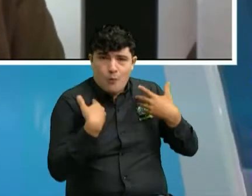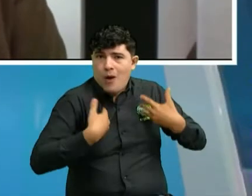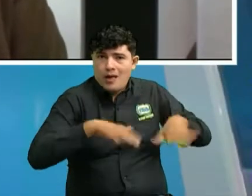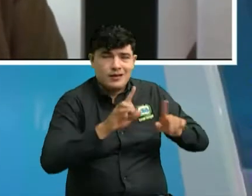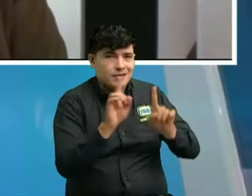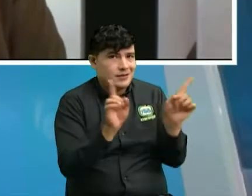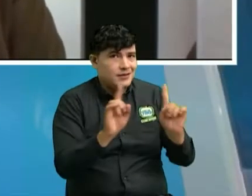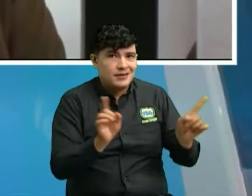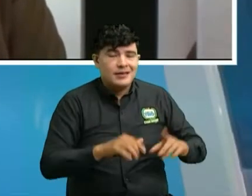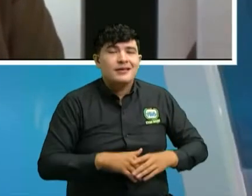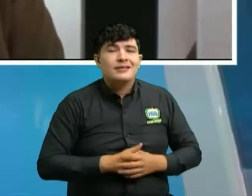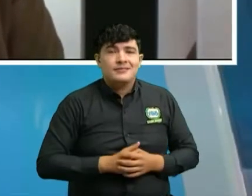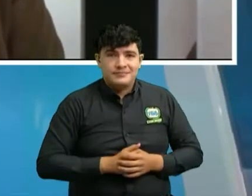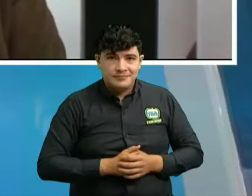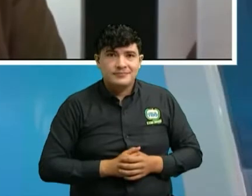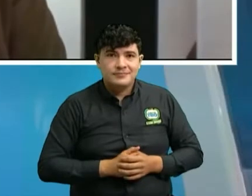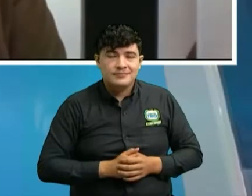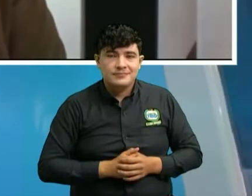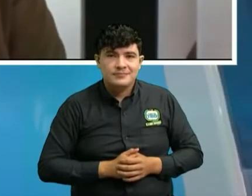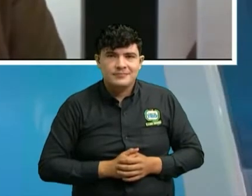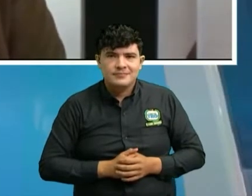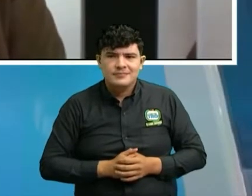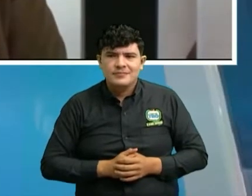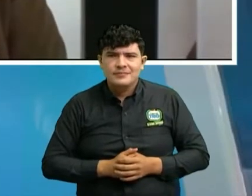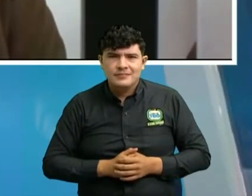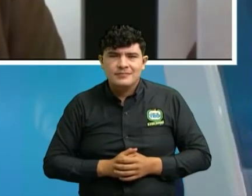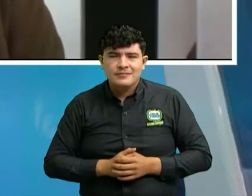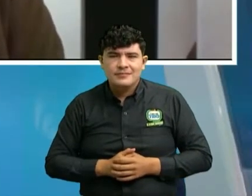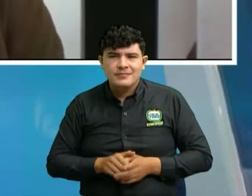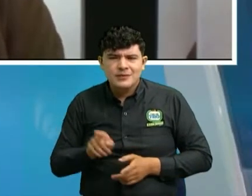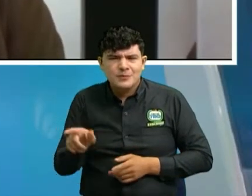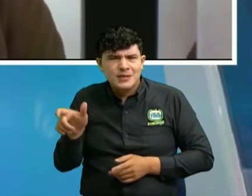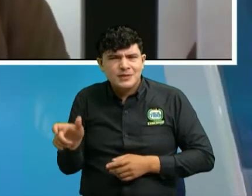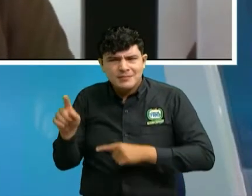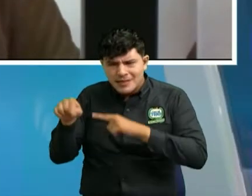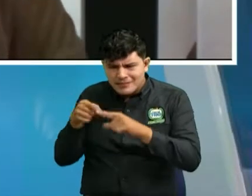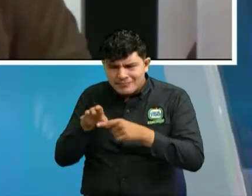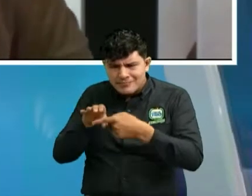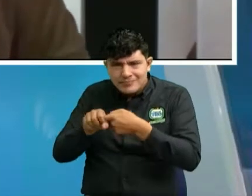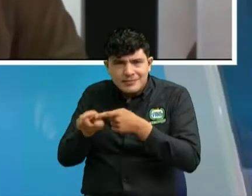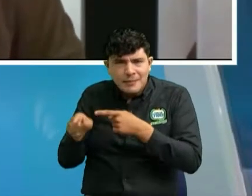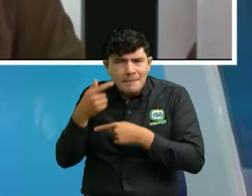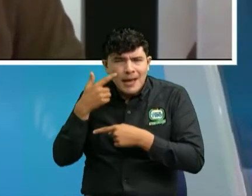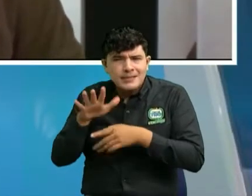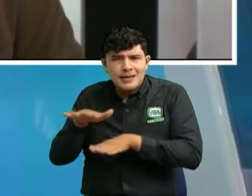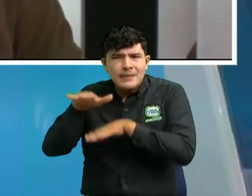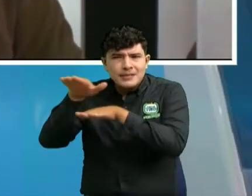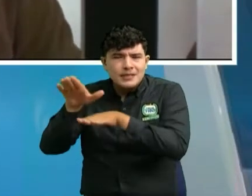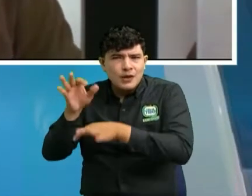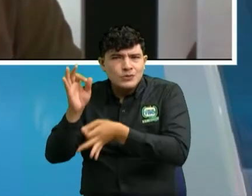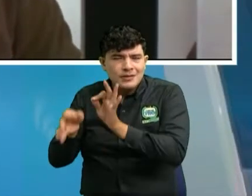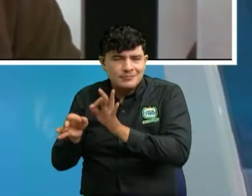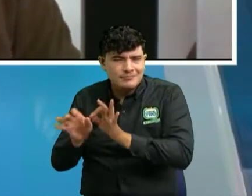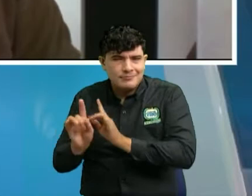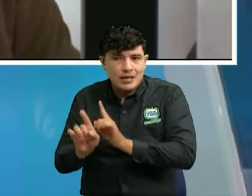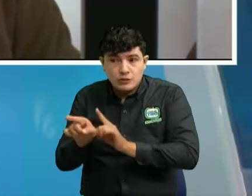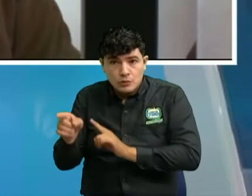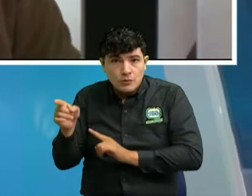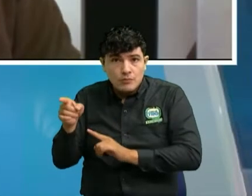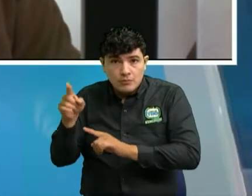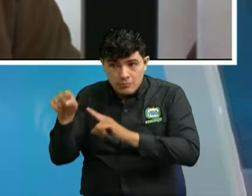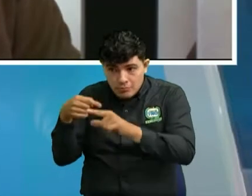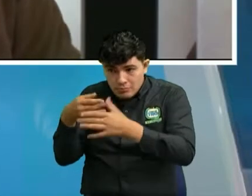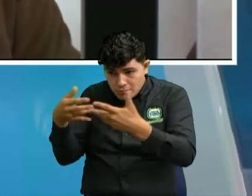quien me cita a mí es una persona una persona como en representación del juzgado ella me menciona lógicamente